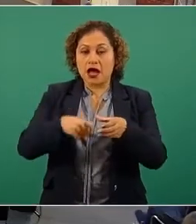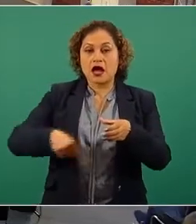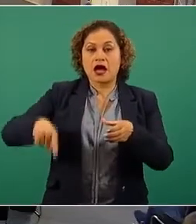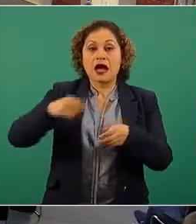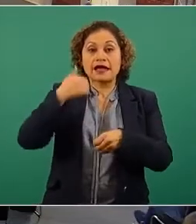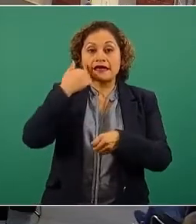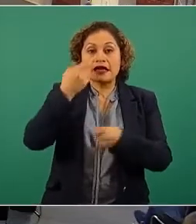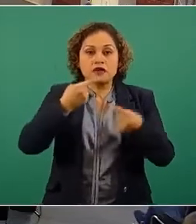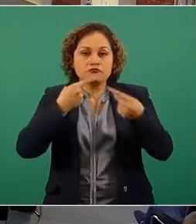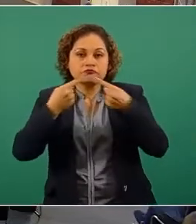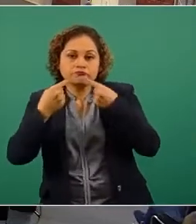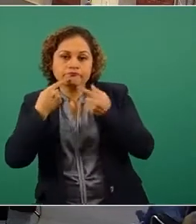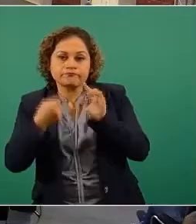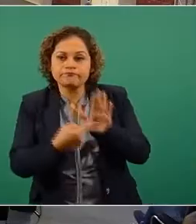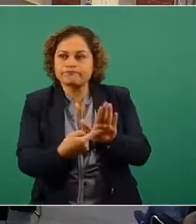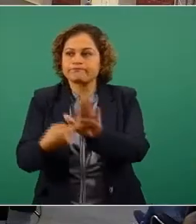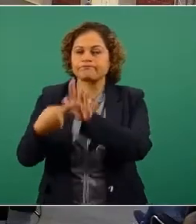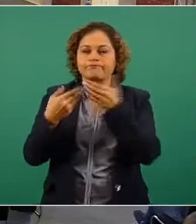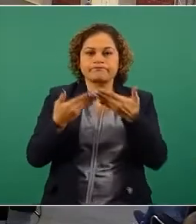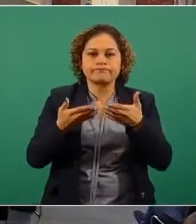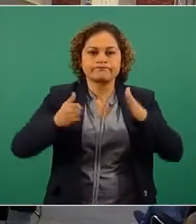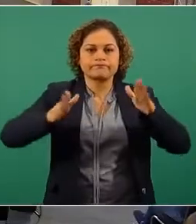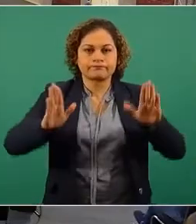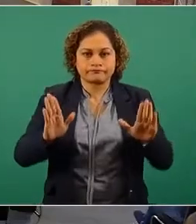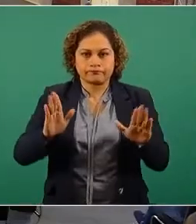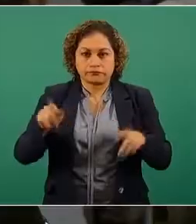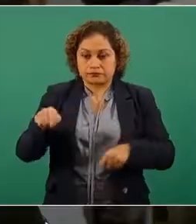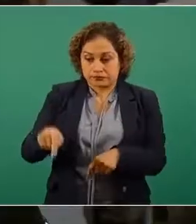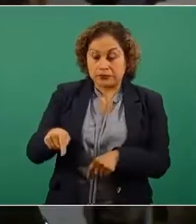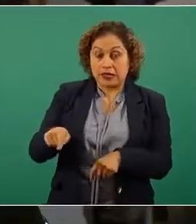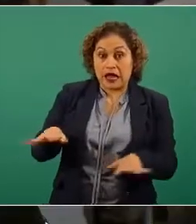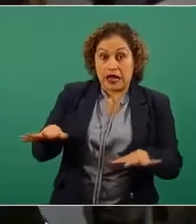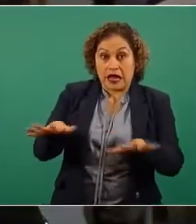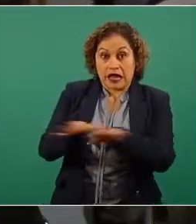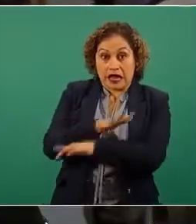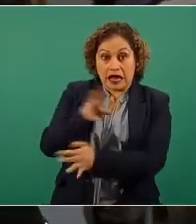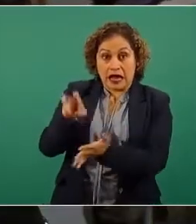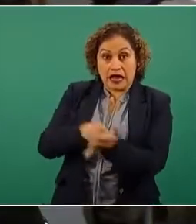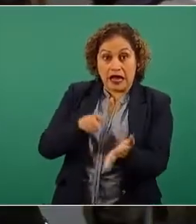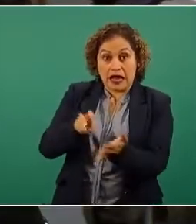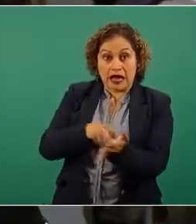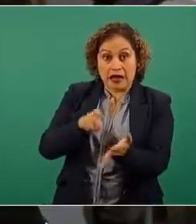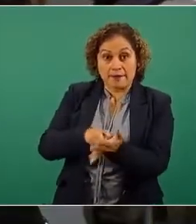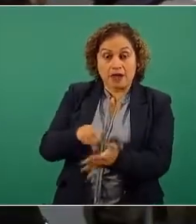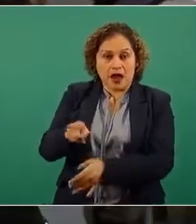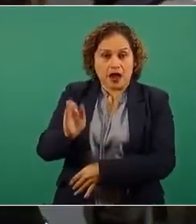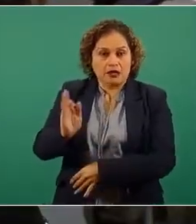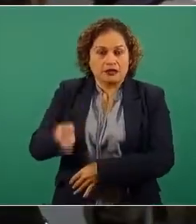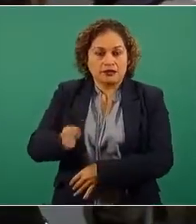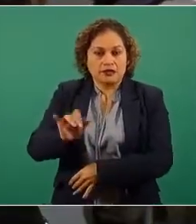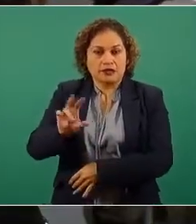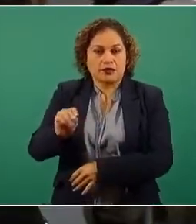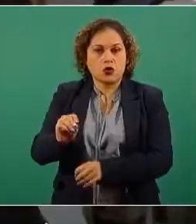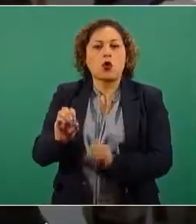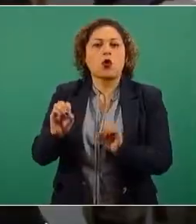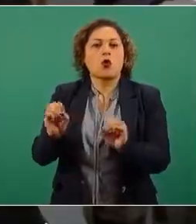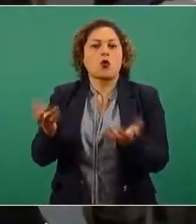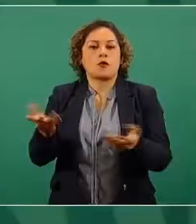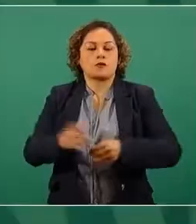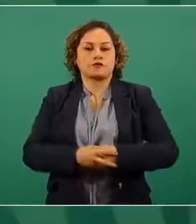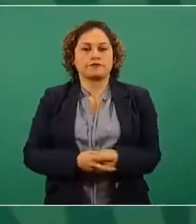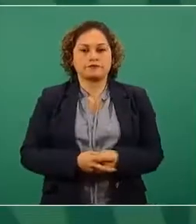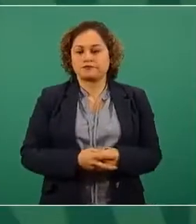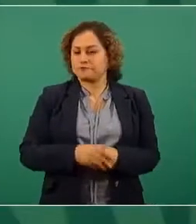¿desde el gobierno federal estarían dispuestos a que hubiera modificaciones o no le van a cambiar una coma a la… Nada, eso es